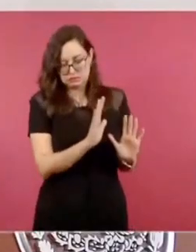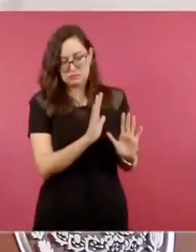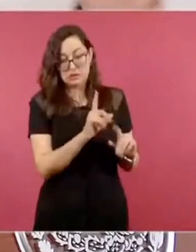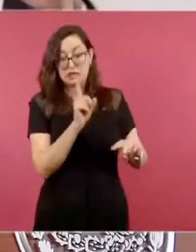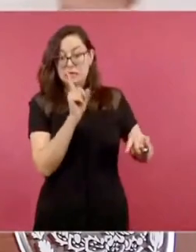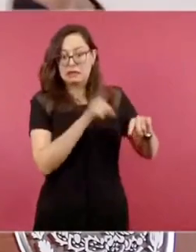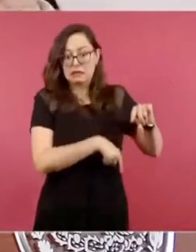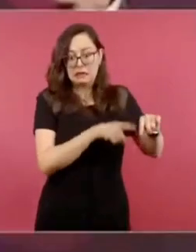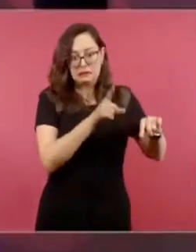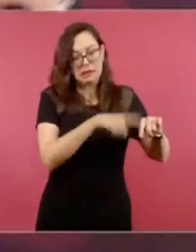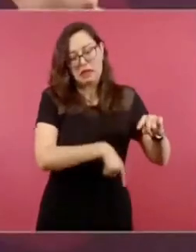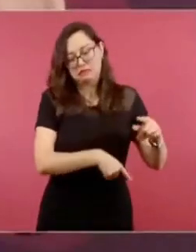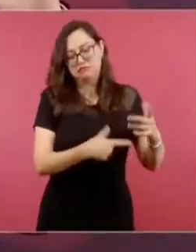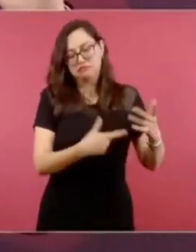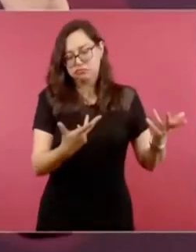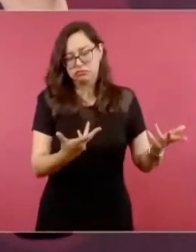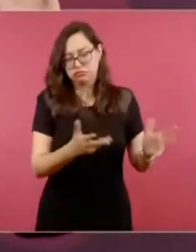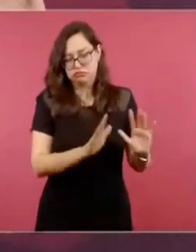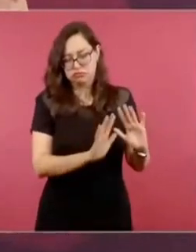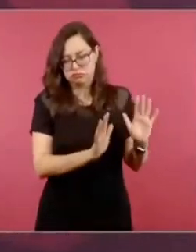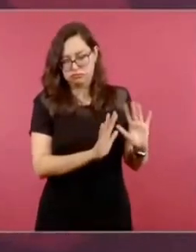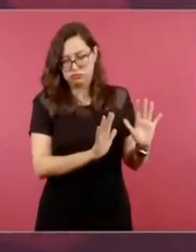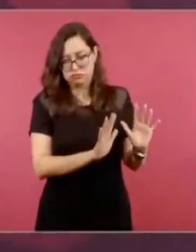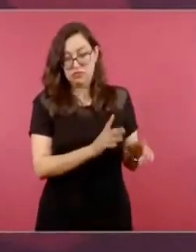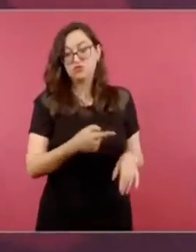lo nuestro viene de lejos.